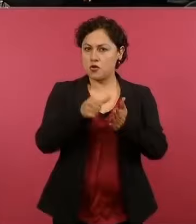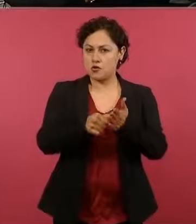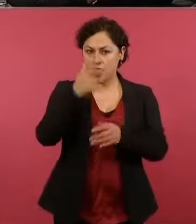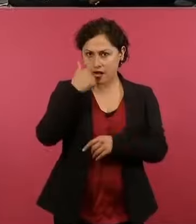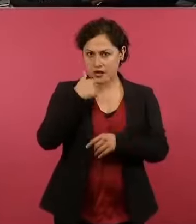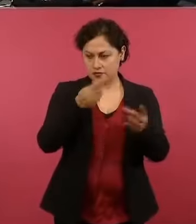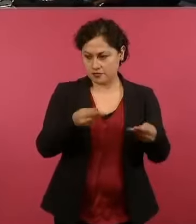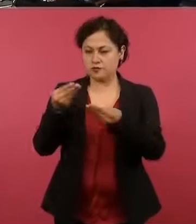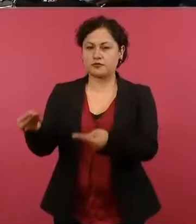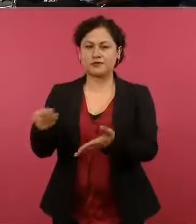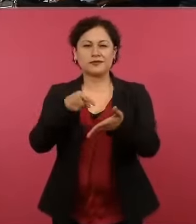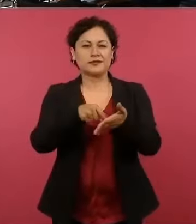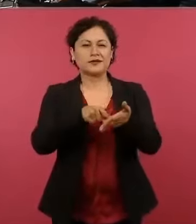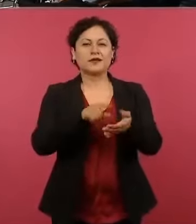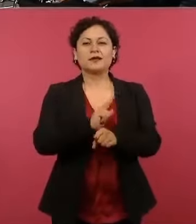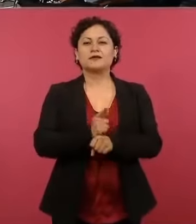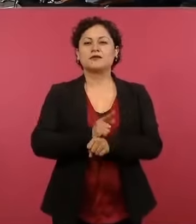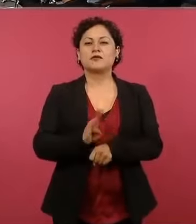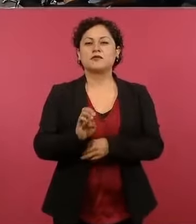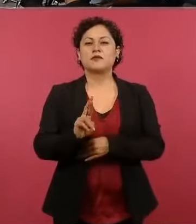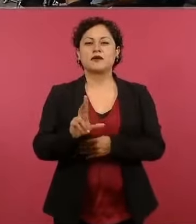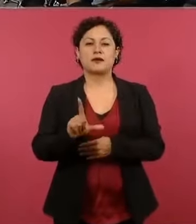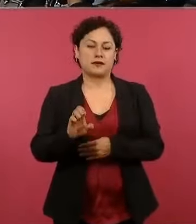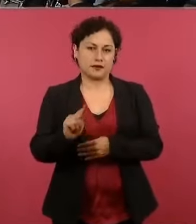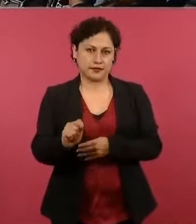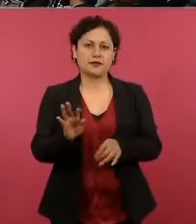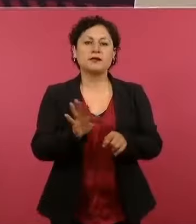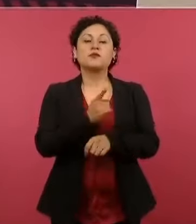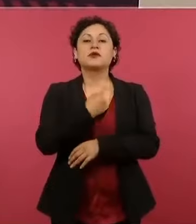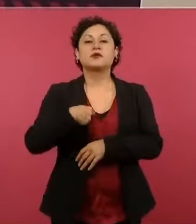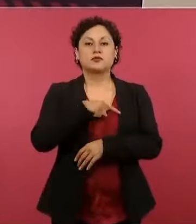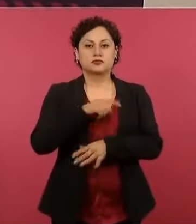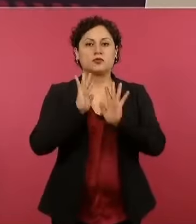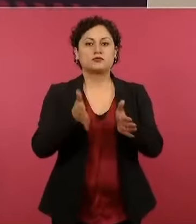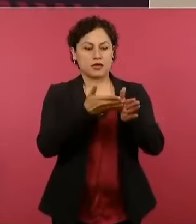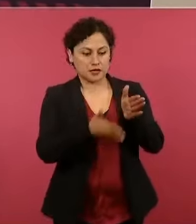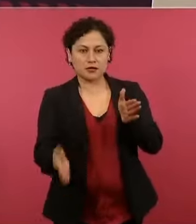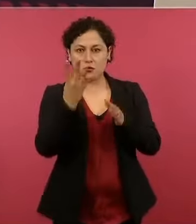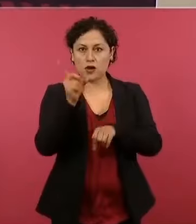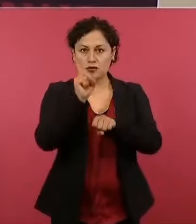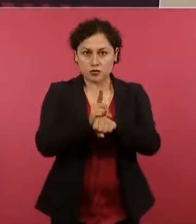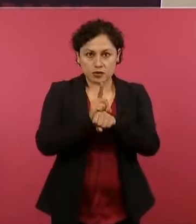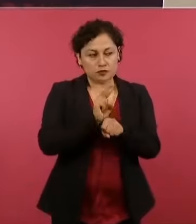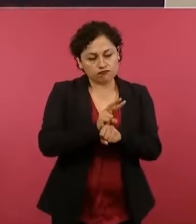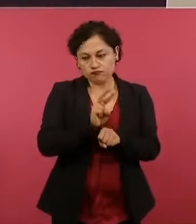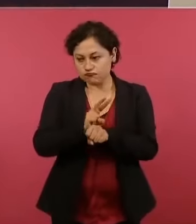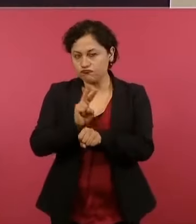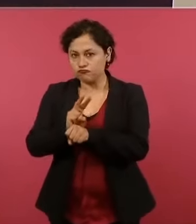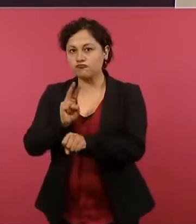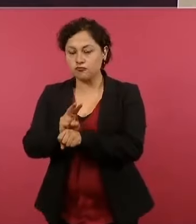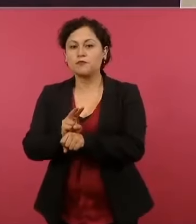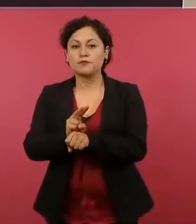licenciado Bartlett? Porque estamos dando un seguimiento, ya llevamos cuatro días sin apagones,